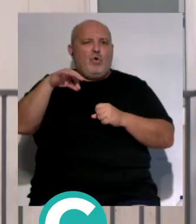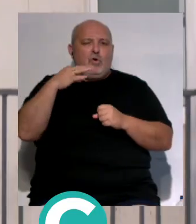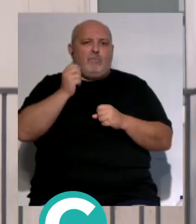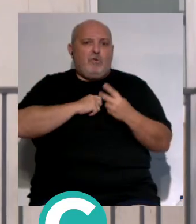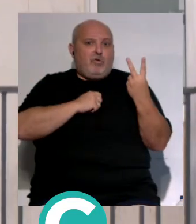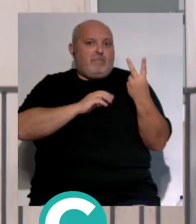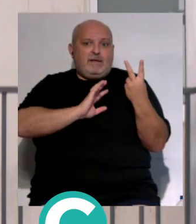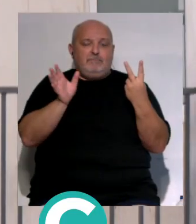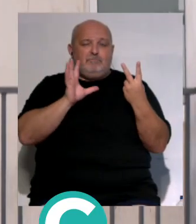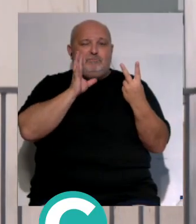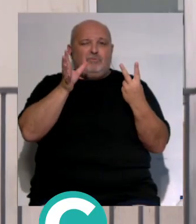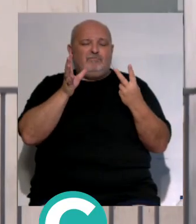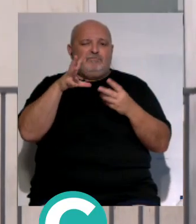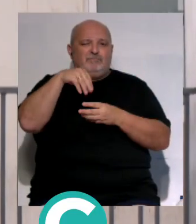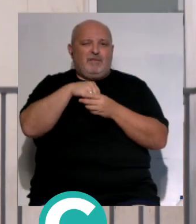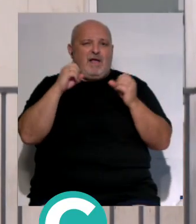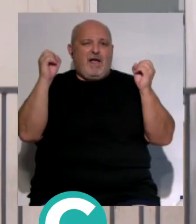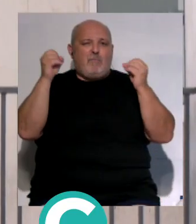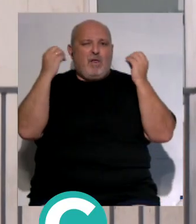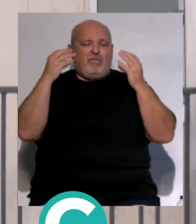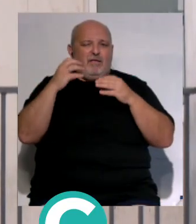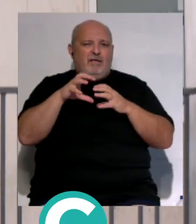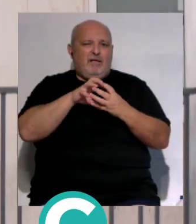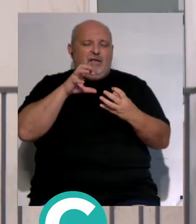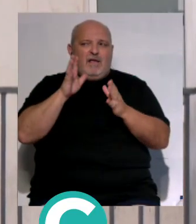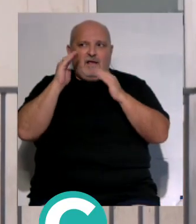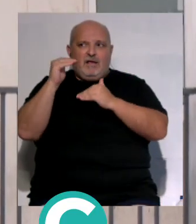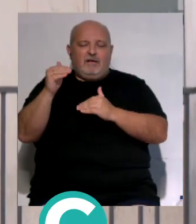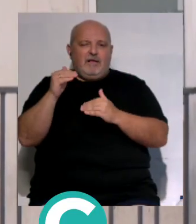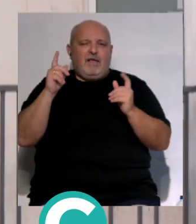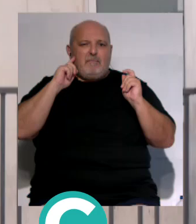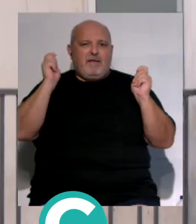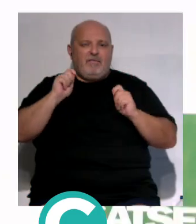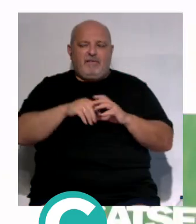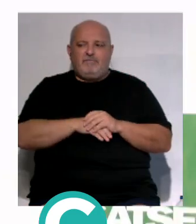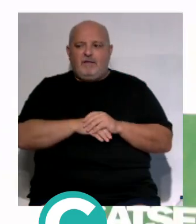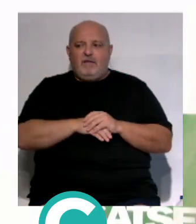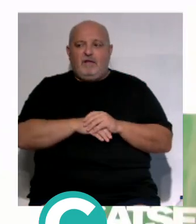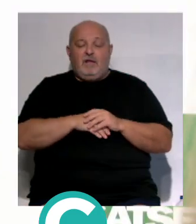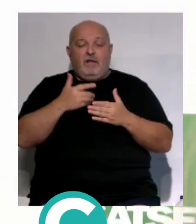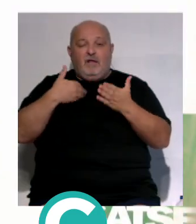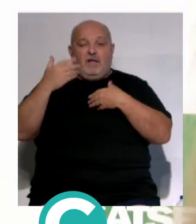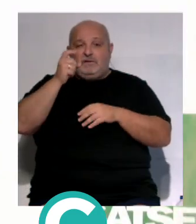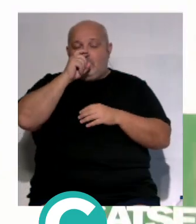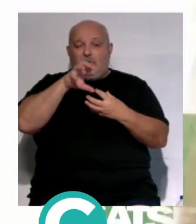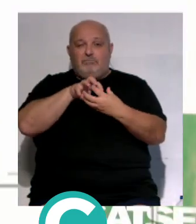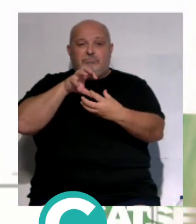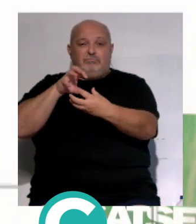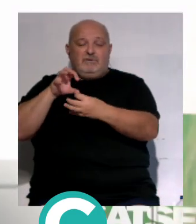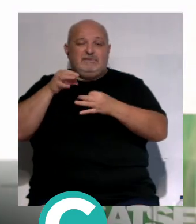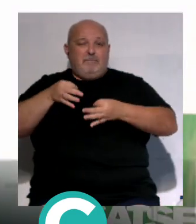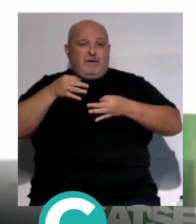profesionales que forman la dotación de las unidades móviles para atender las emergencias. Las antiguas unidades móviles, donde